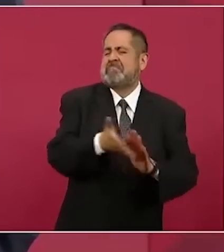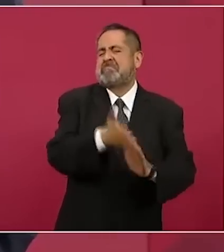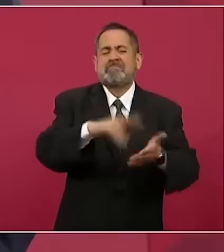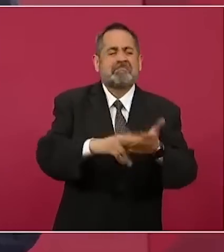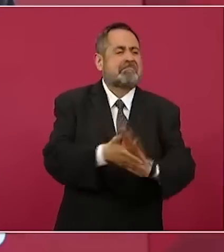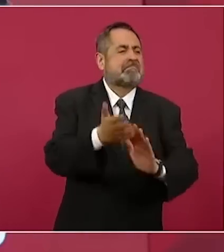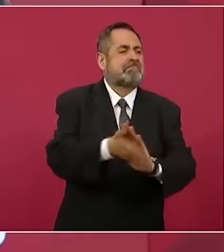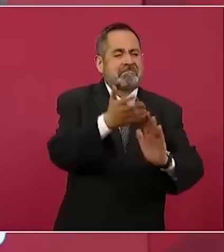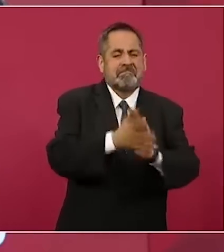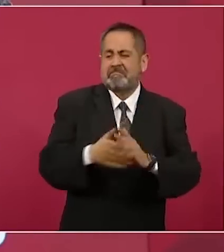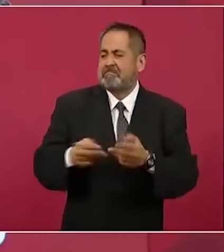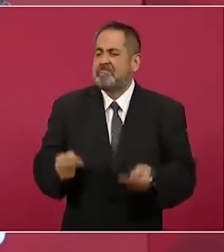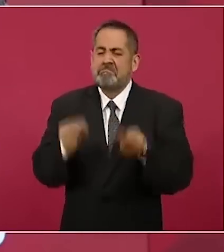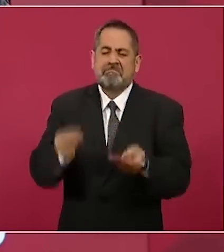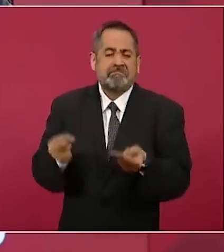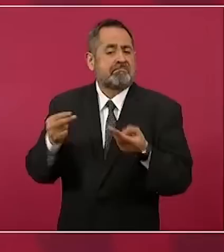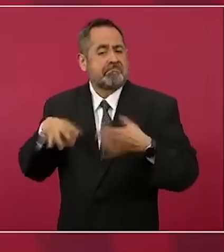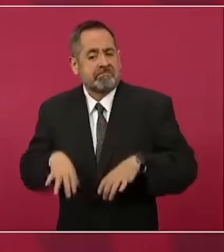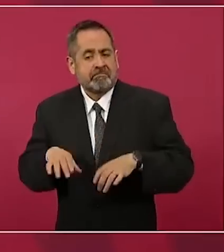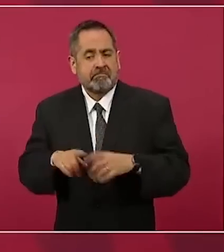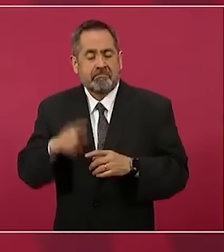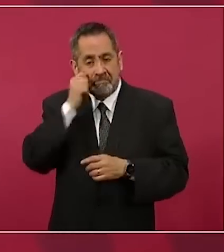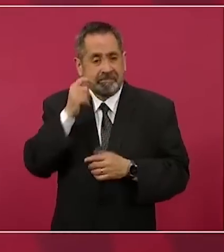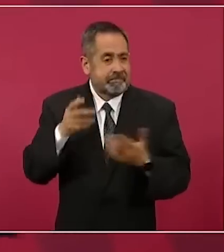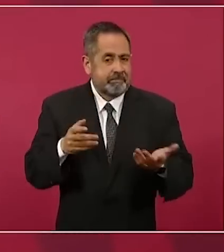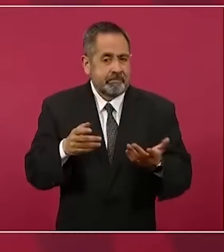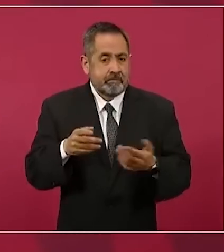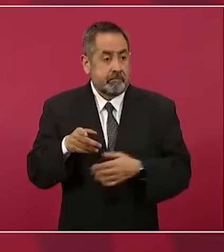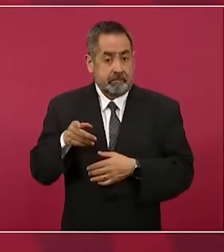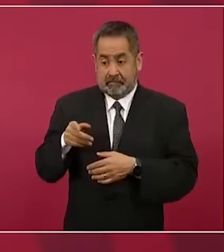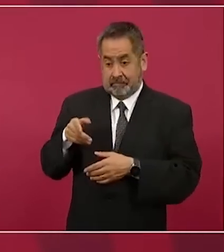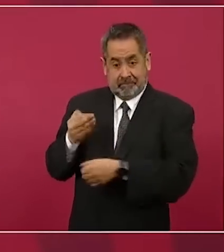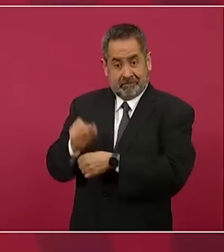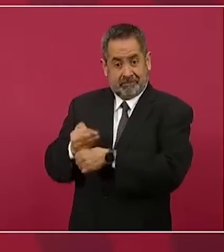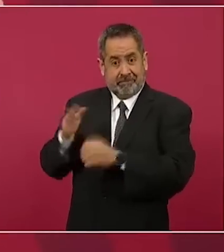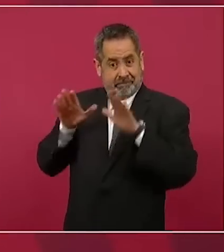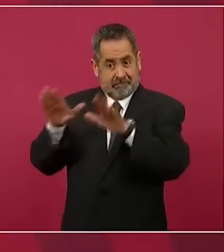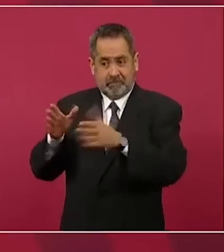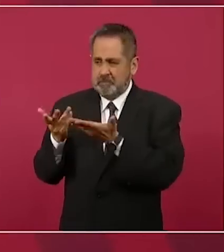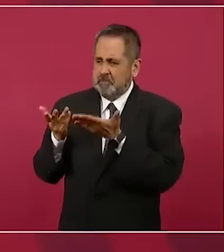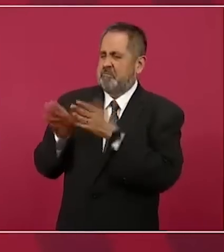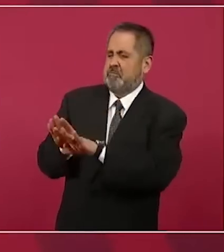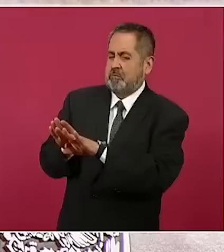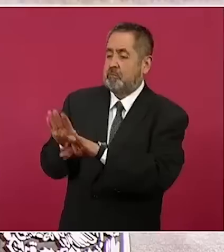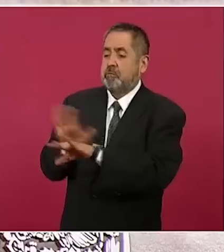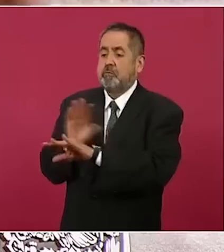era hacer un gran negocio cerrando el actual aeropuerto para